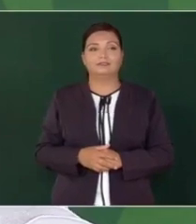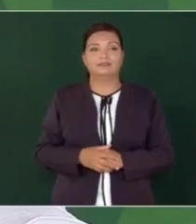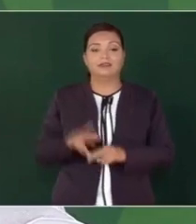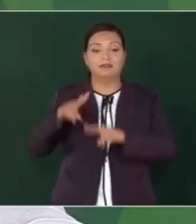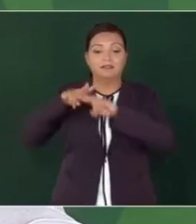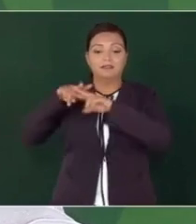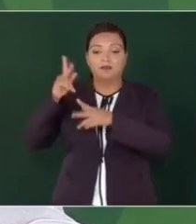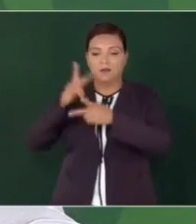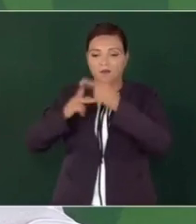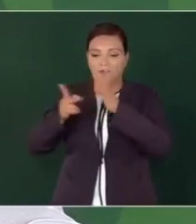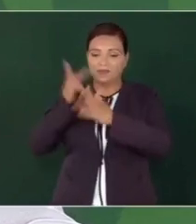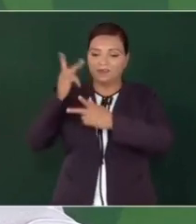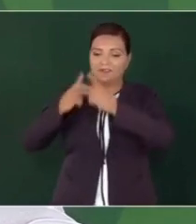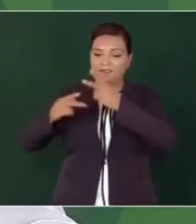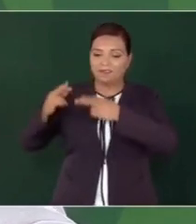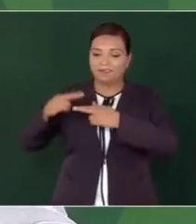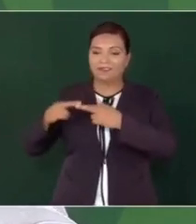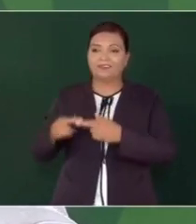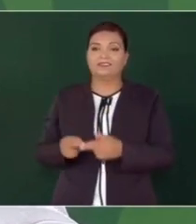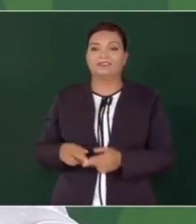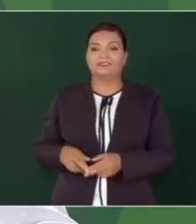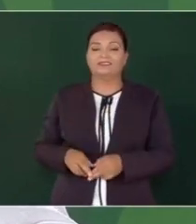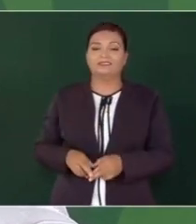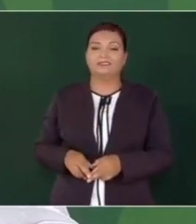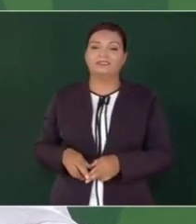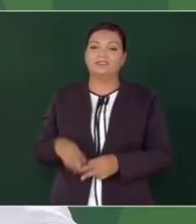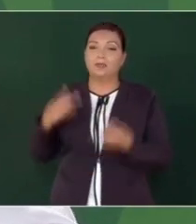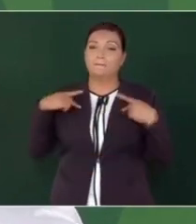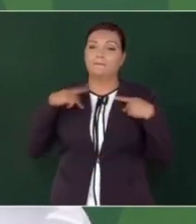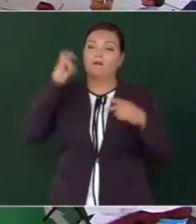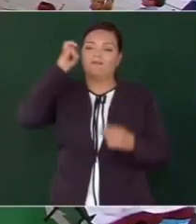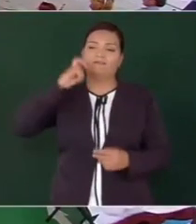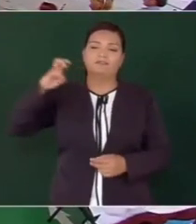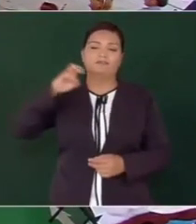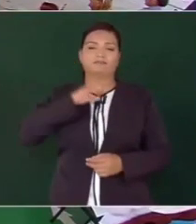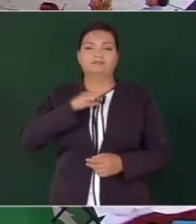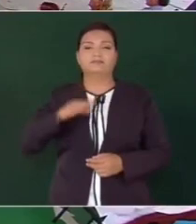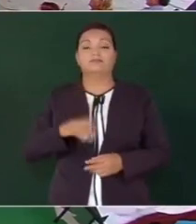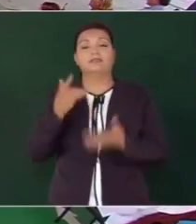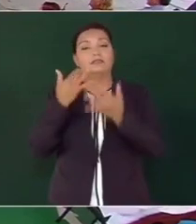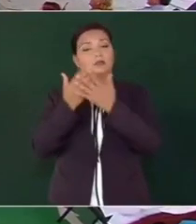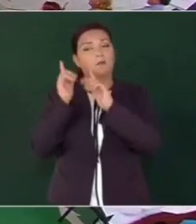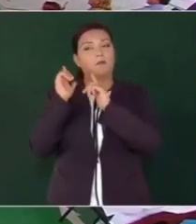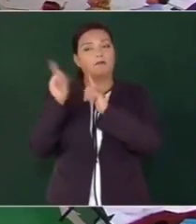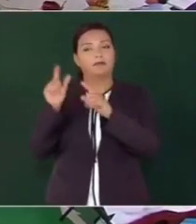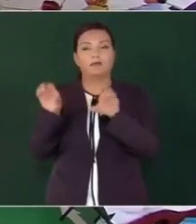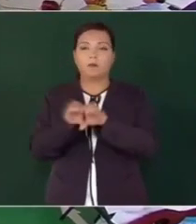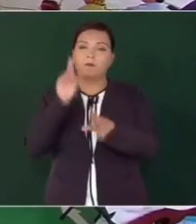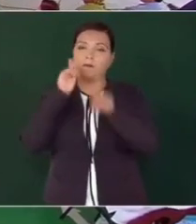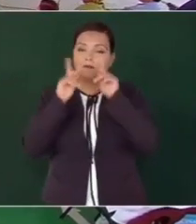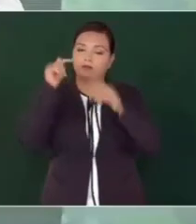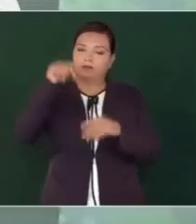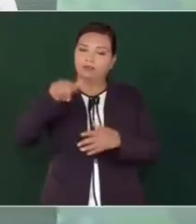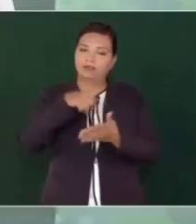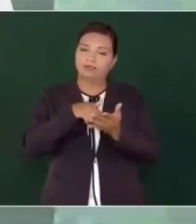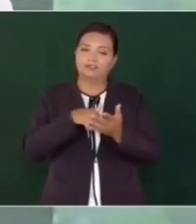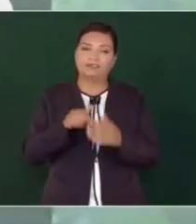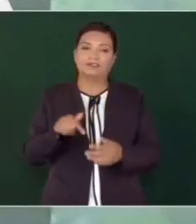regresa el ferrocarril de pasajeros. Y espero que, como hablamos aquí,